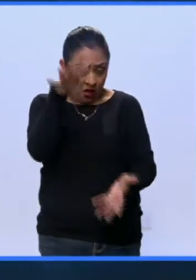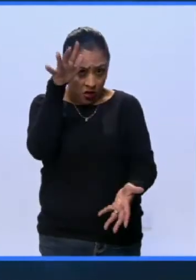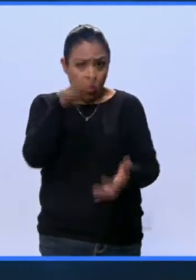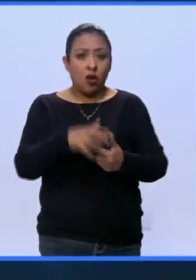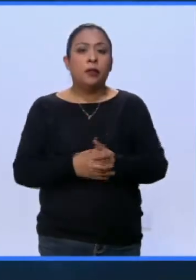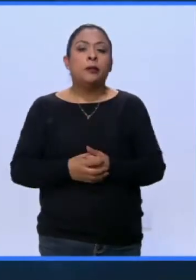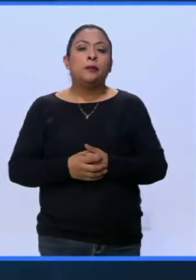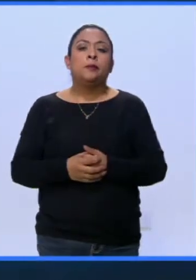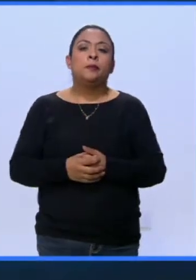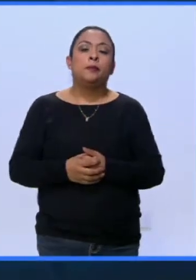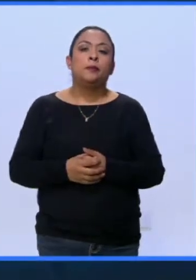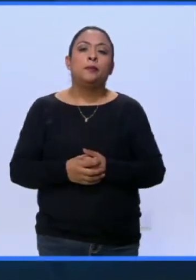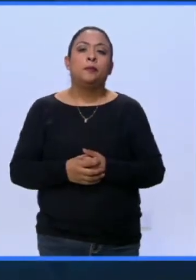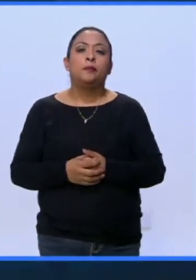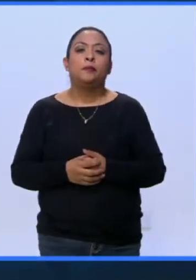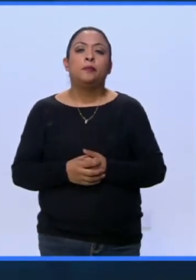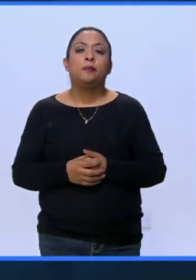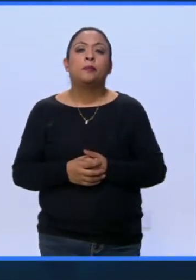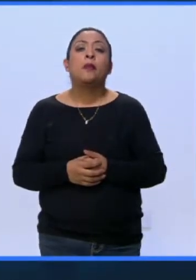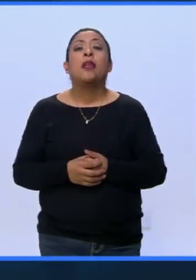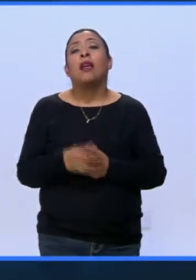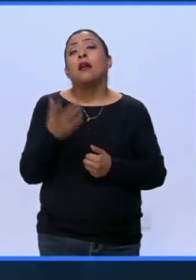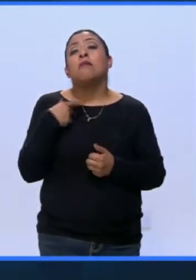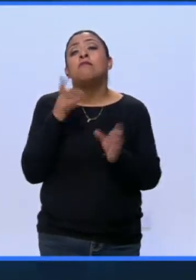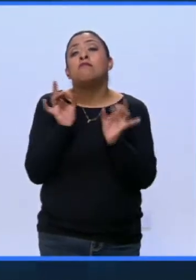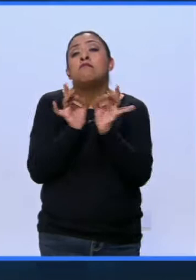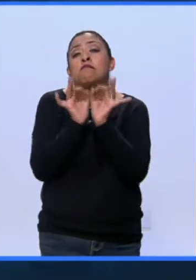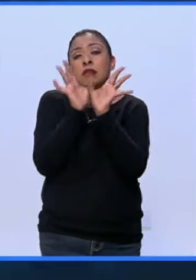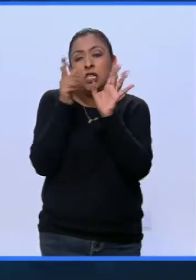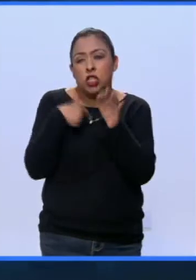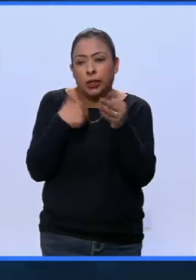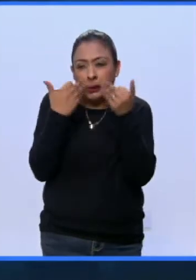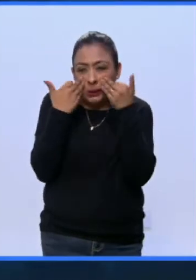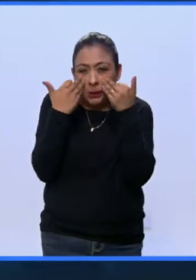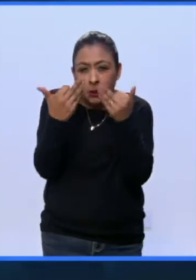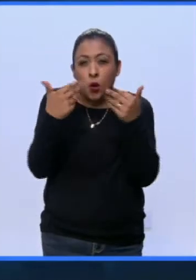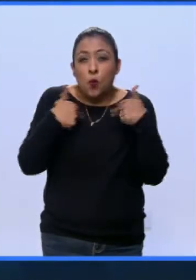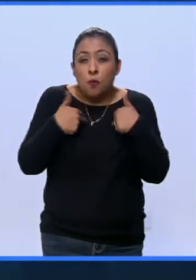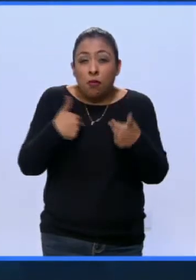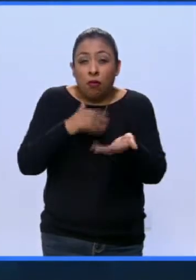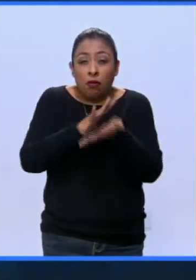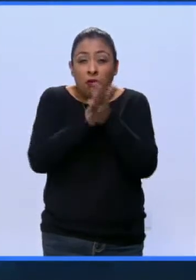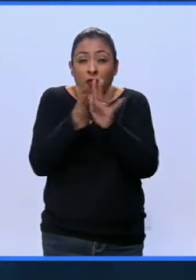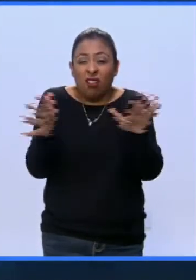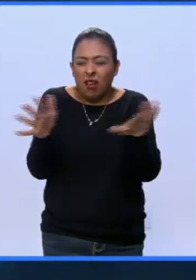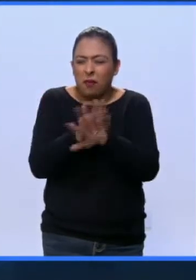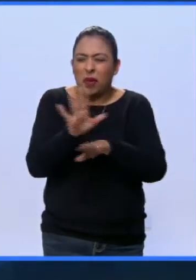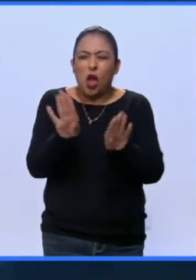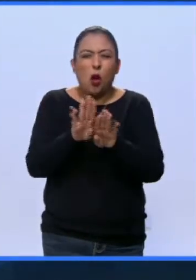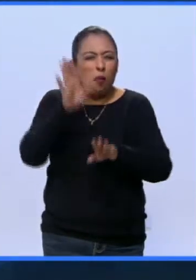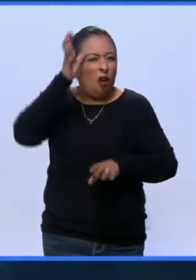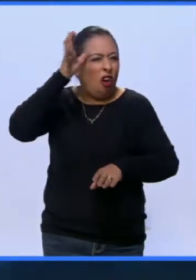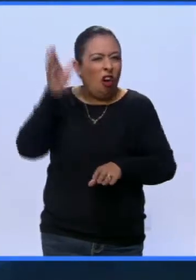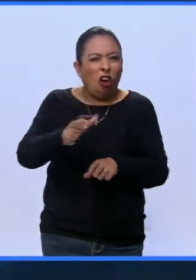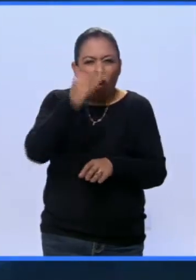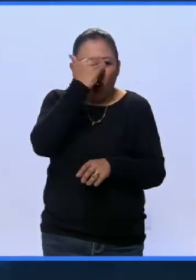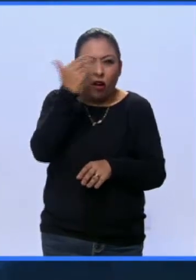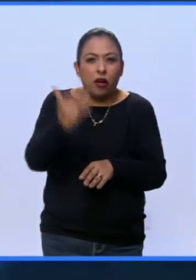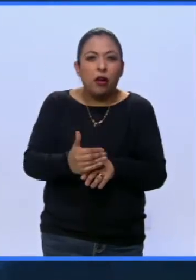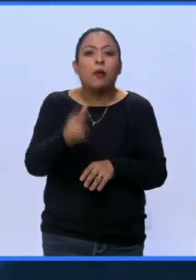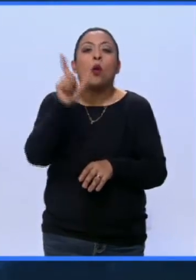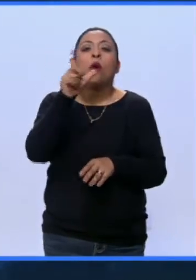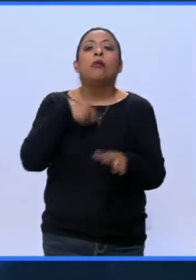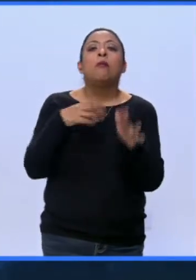que la ocasión en la que yo más he visto al ser humano convertido en escoria por otros humanos es con los